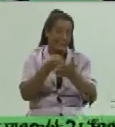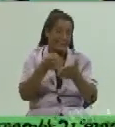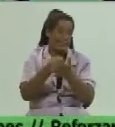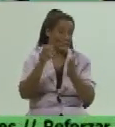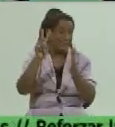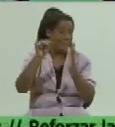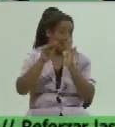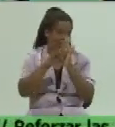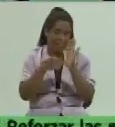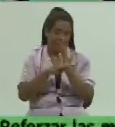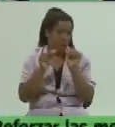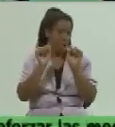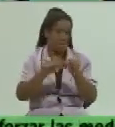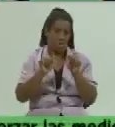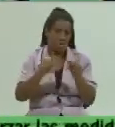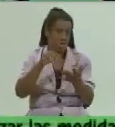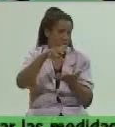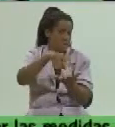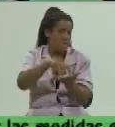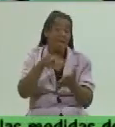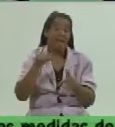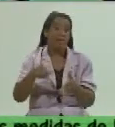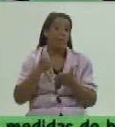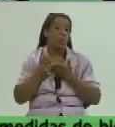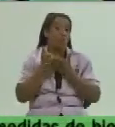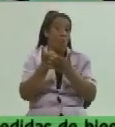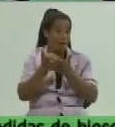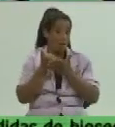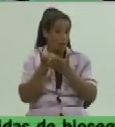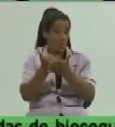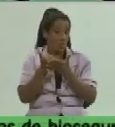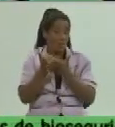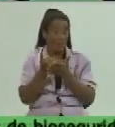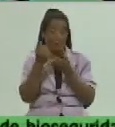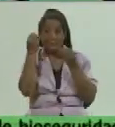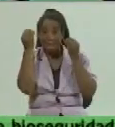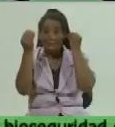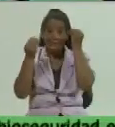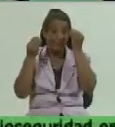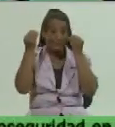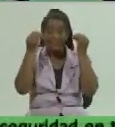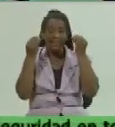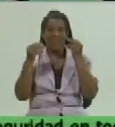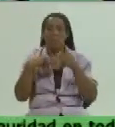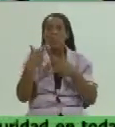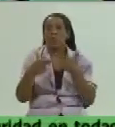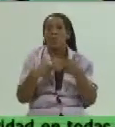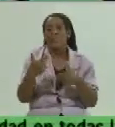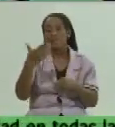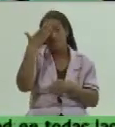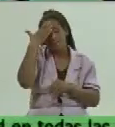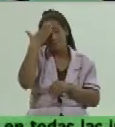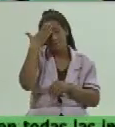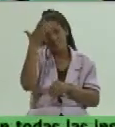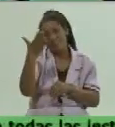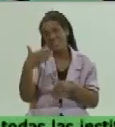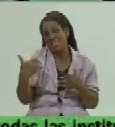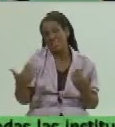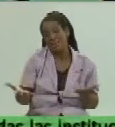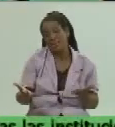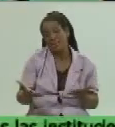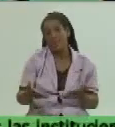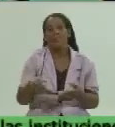Eso nos ayuda, estos análisis y estas precisiones las podemos hacer gracias a los pronósticos.